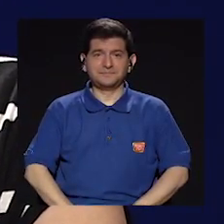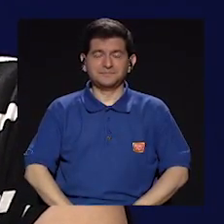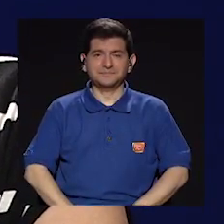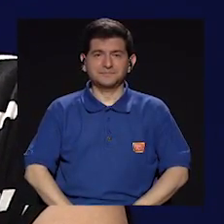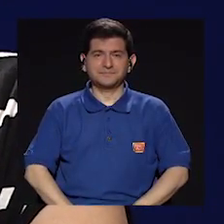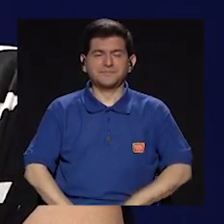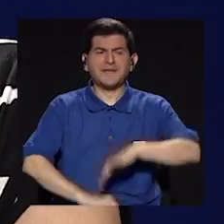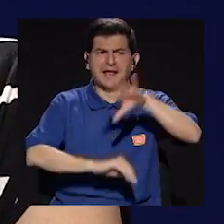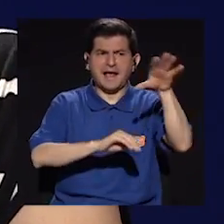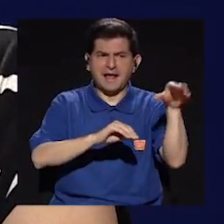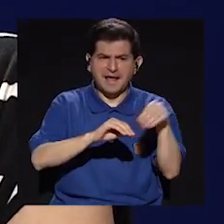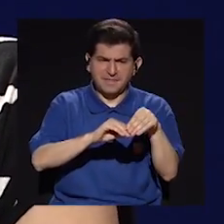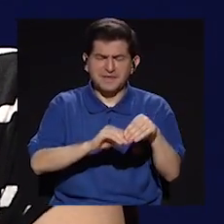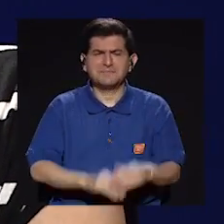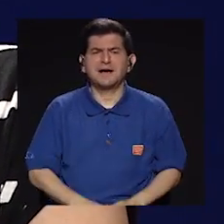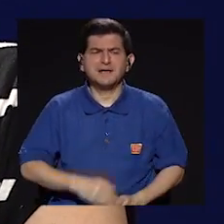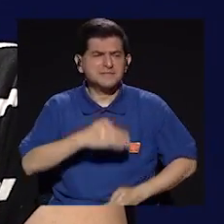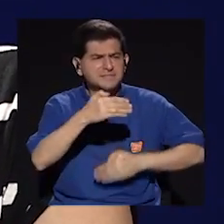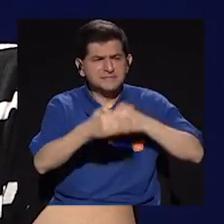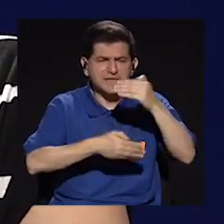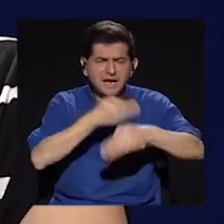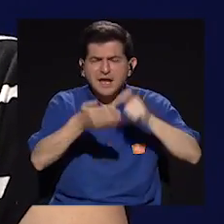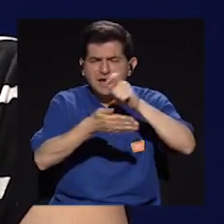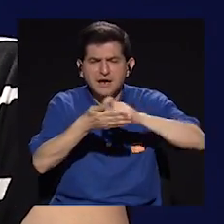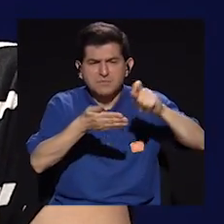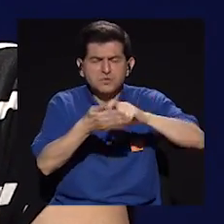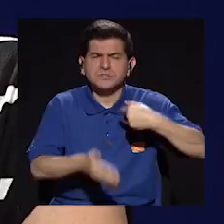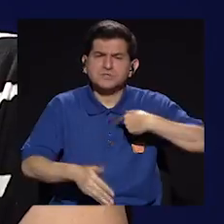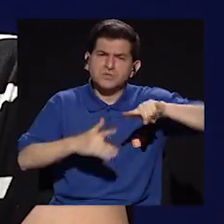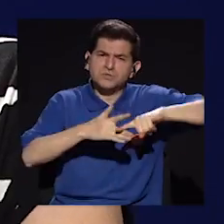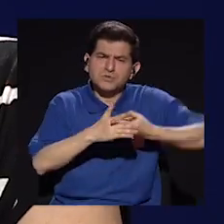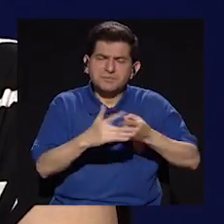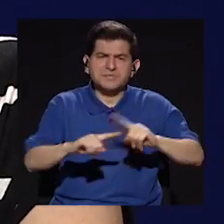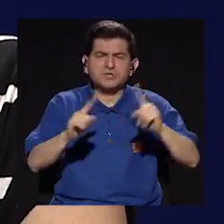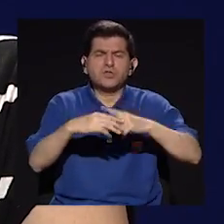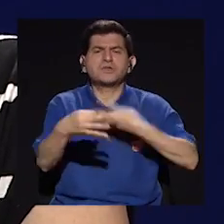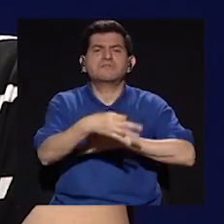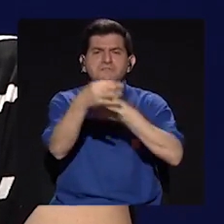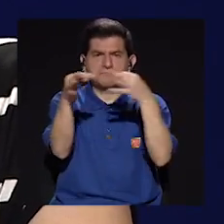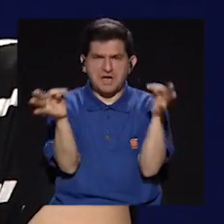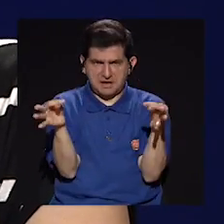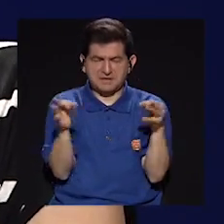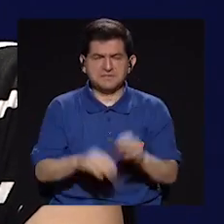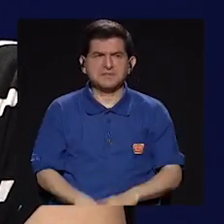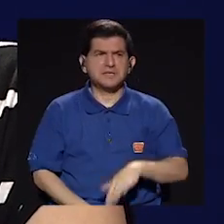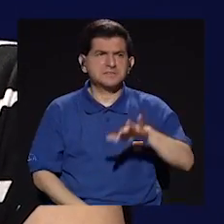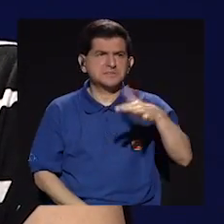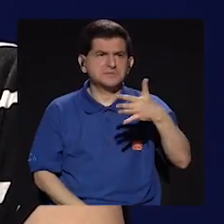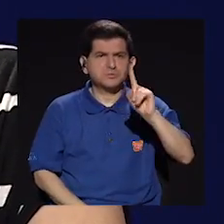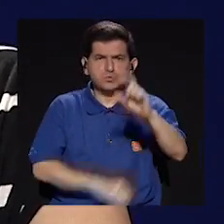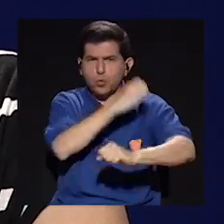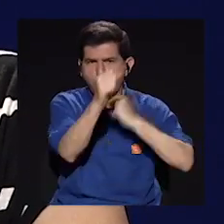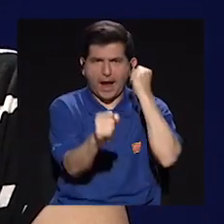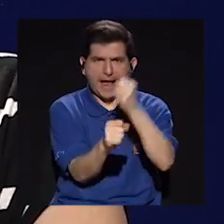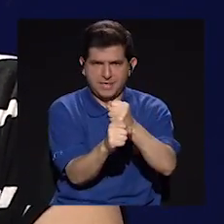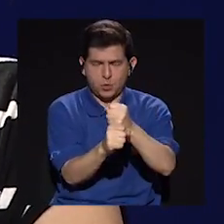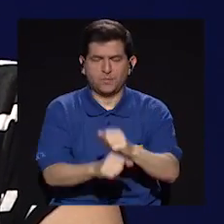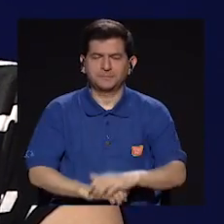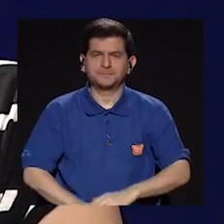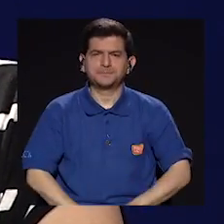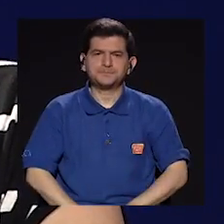además del proceso, en medio del proceso de escritura, decidí como empezar una serie de talleres que llevaron como alrededor de un año,